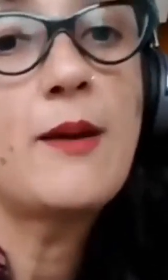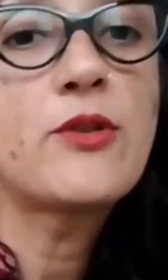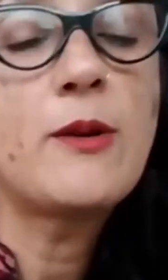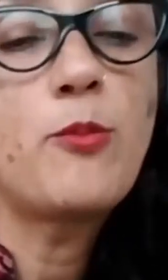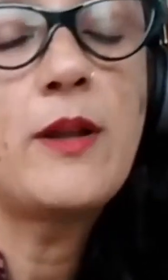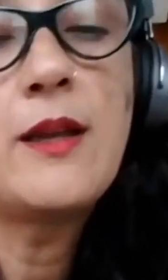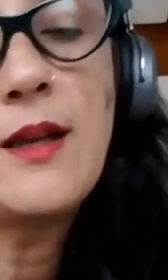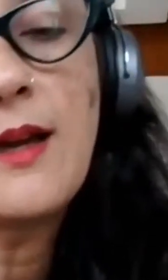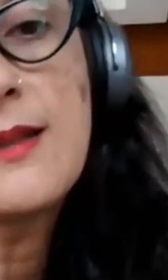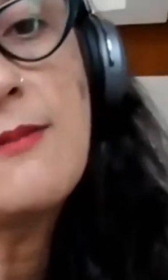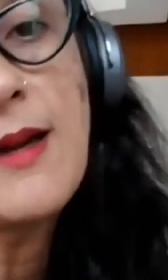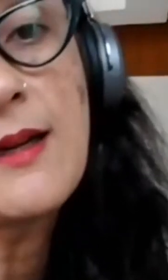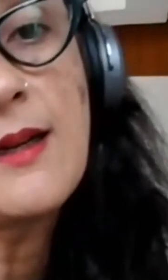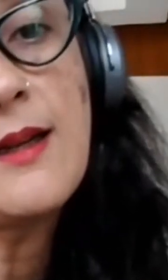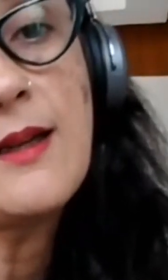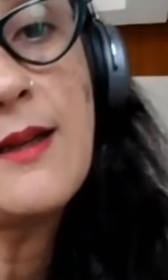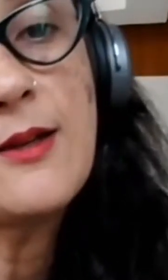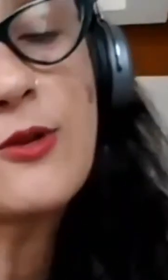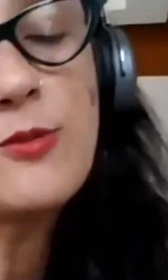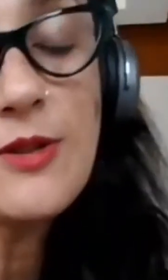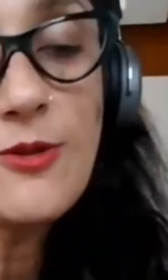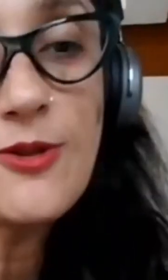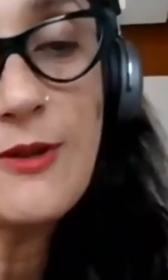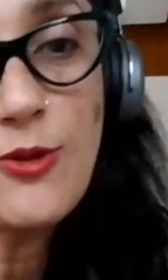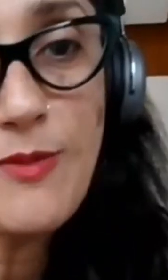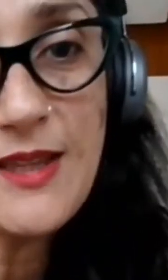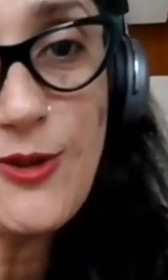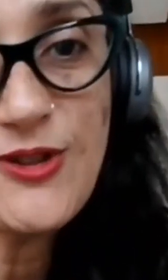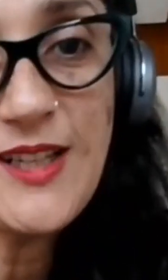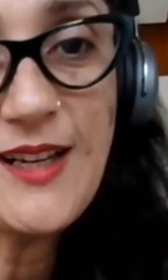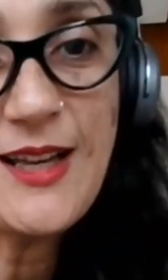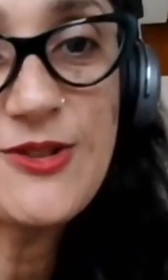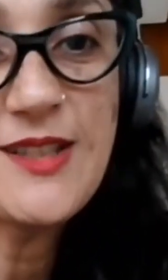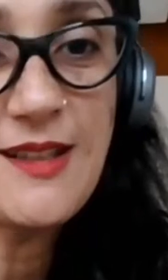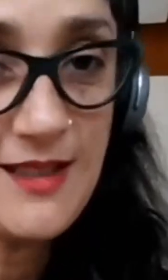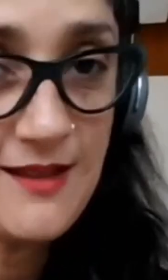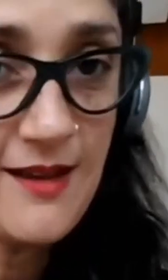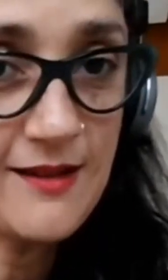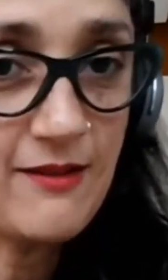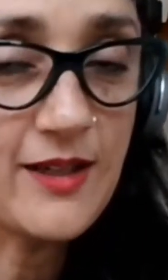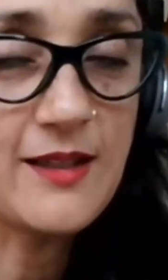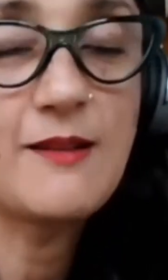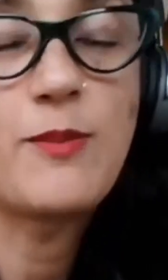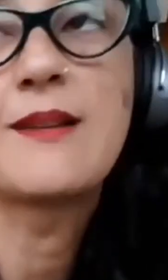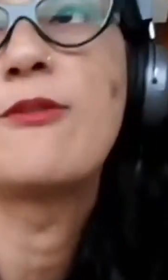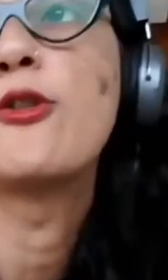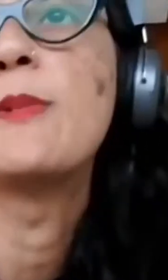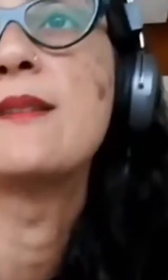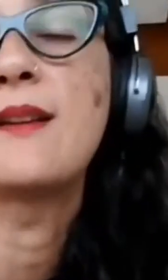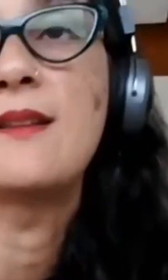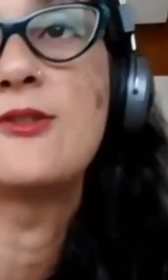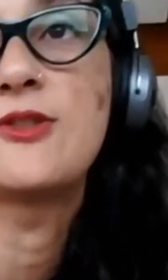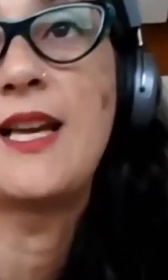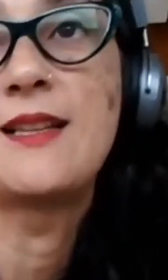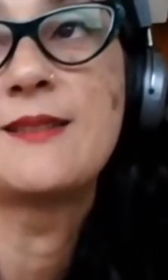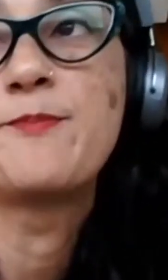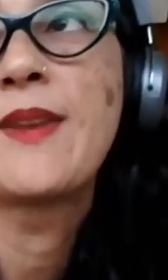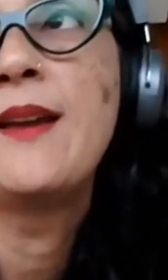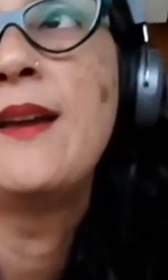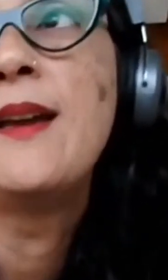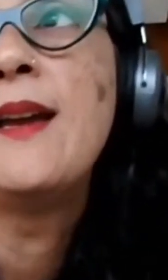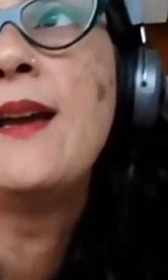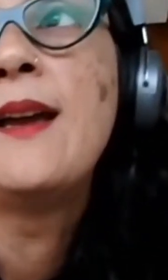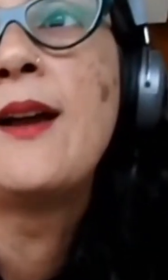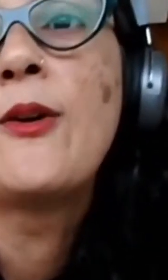les recomendamos que pueden activar los subtítulos automáticos generados a través de las diferentes plataformas de redes sociales.